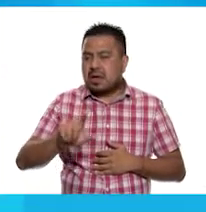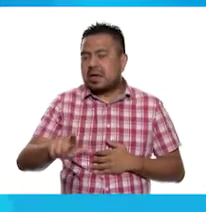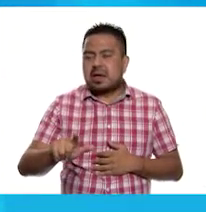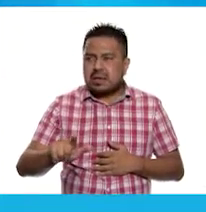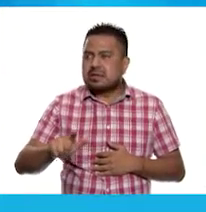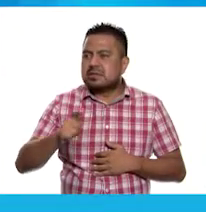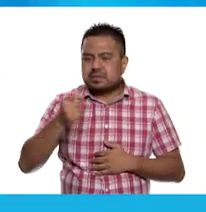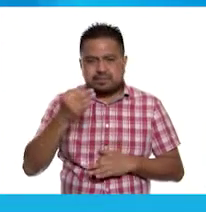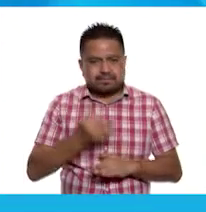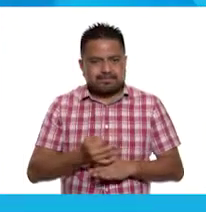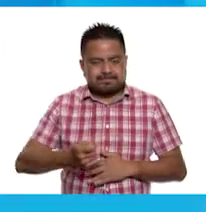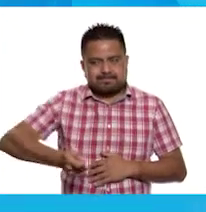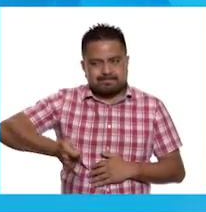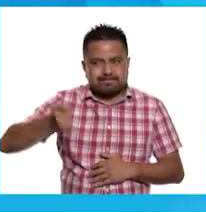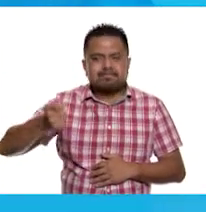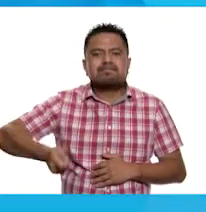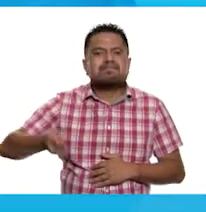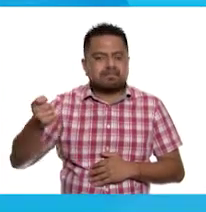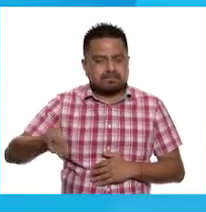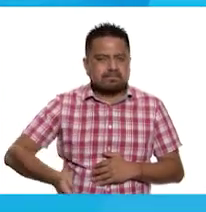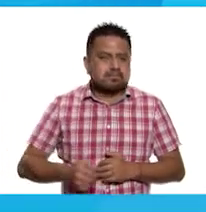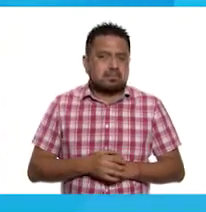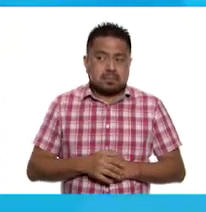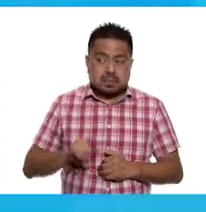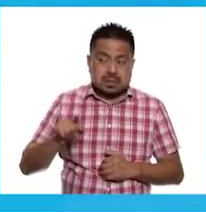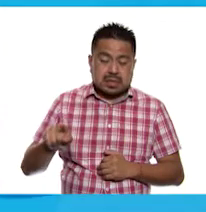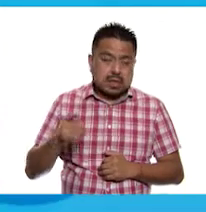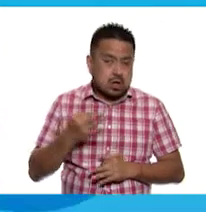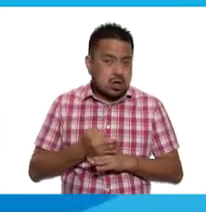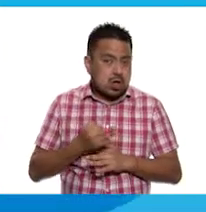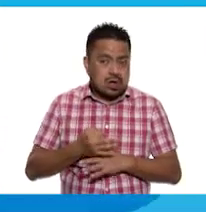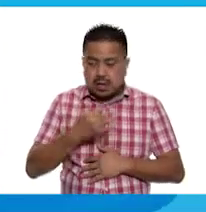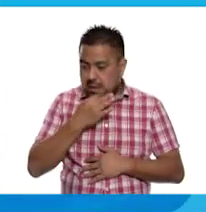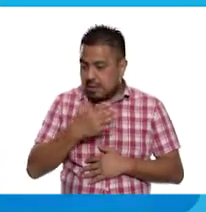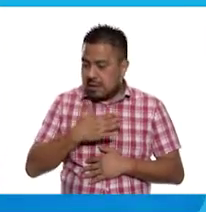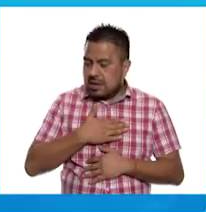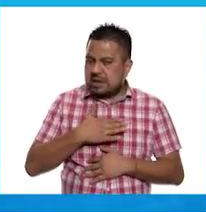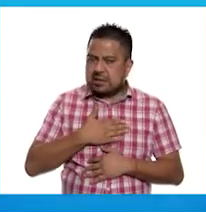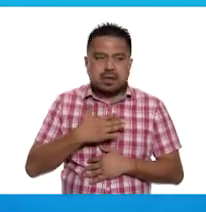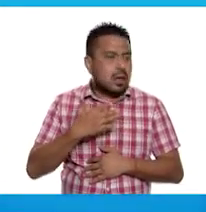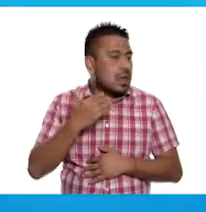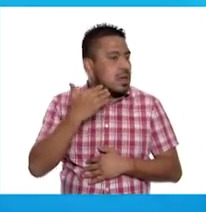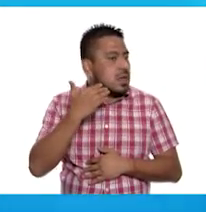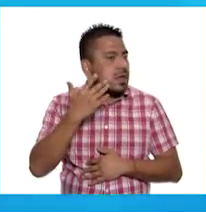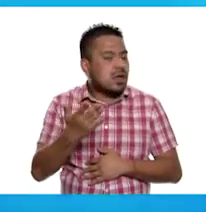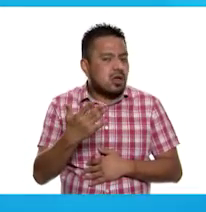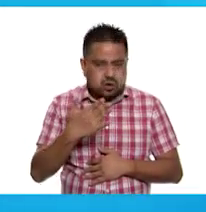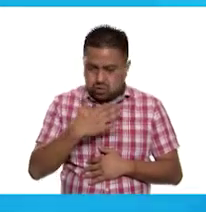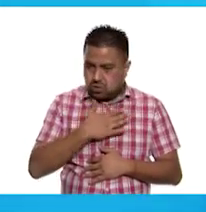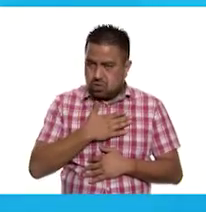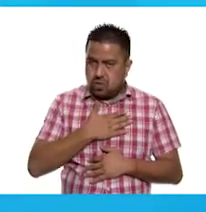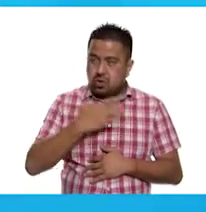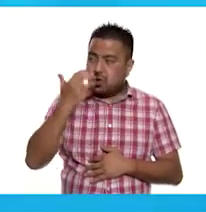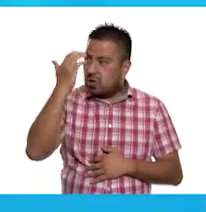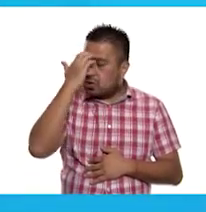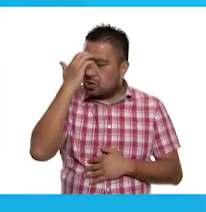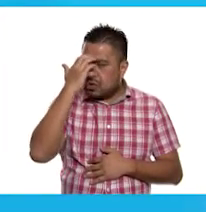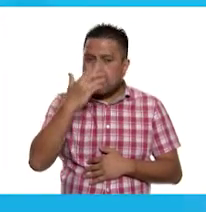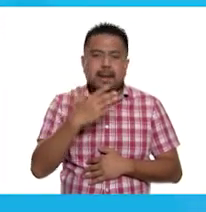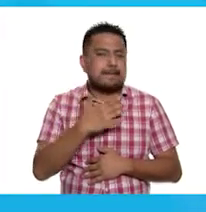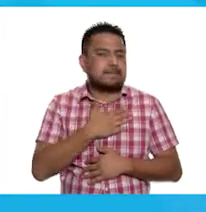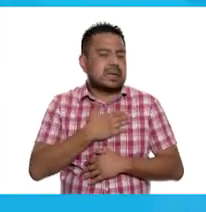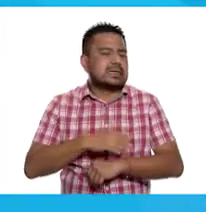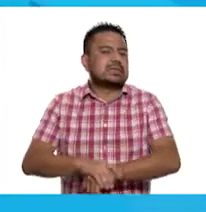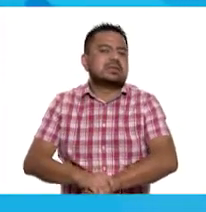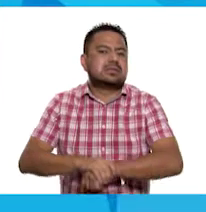mandamos un gran saludo. Y él ahora nos dice, quiero conocer a mis